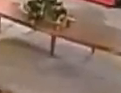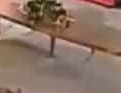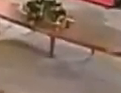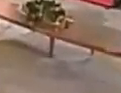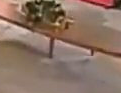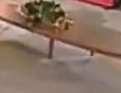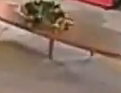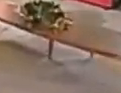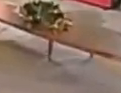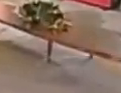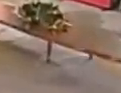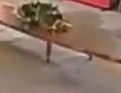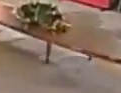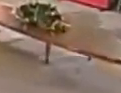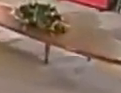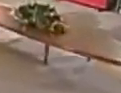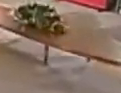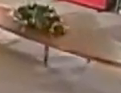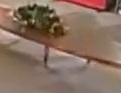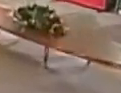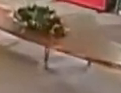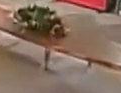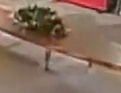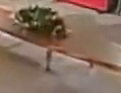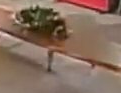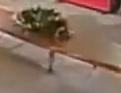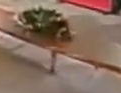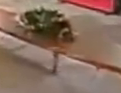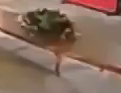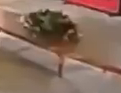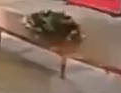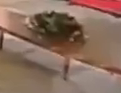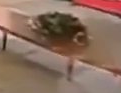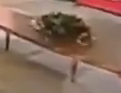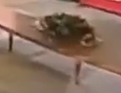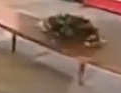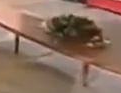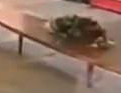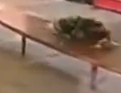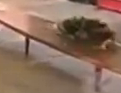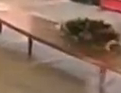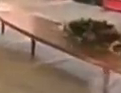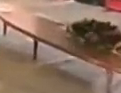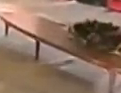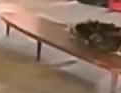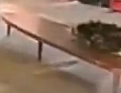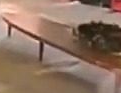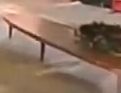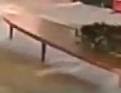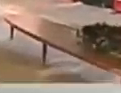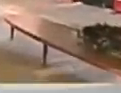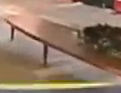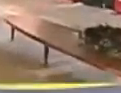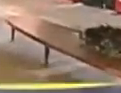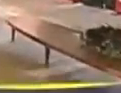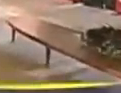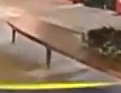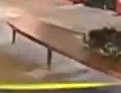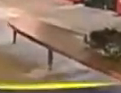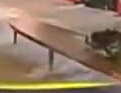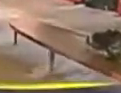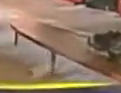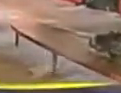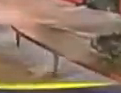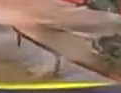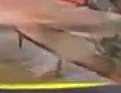en el pico del Humboldt, en el Guaraira Repano. Desde las alturas de la